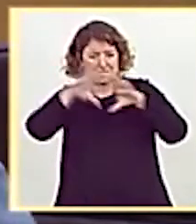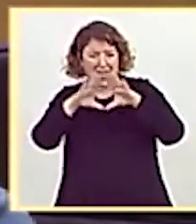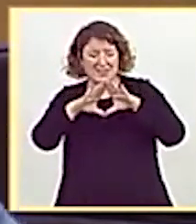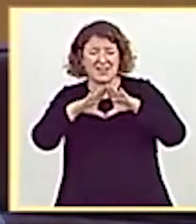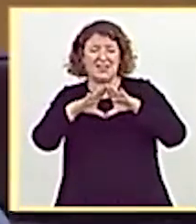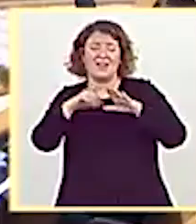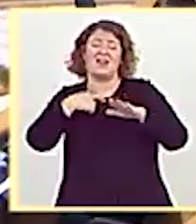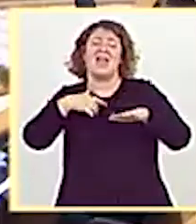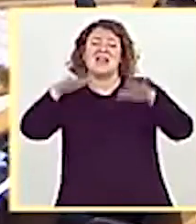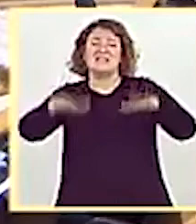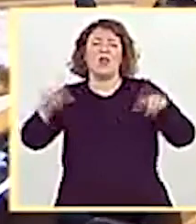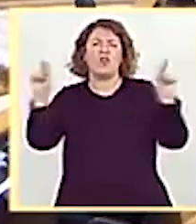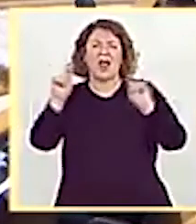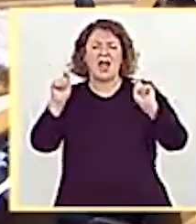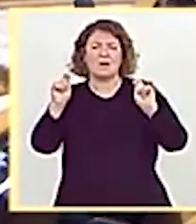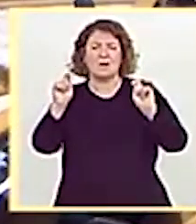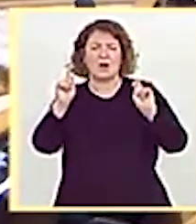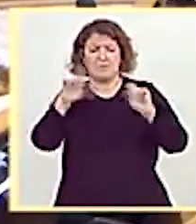Gracias, señoría.